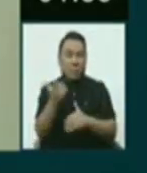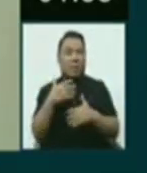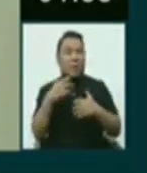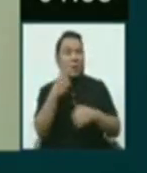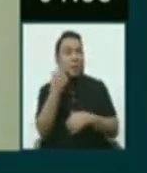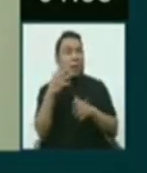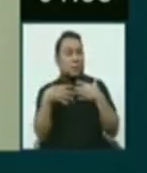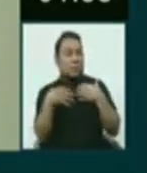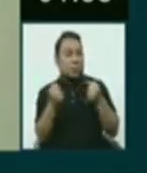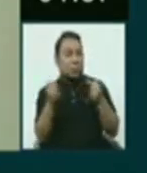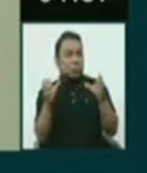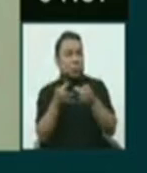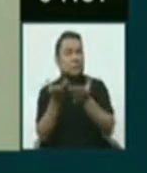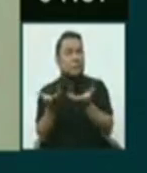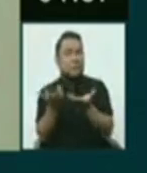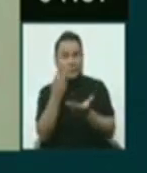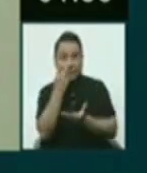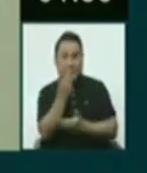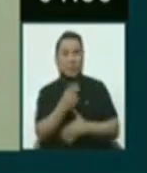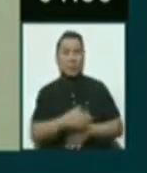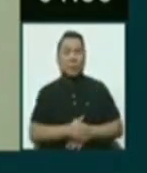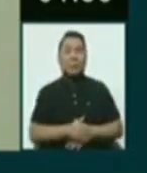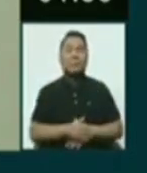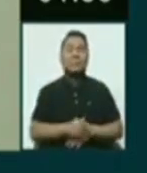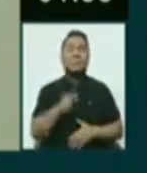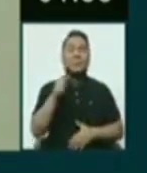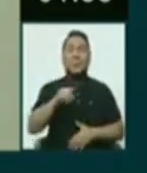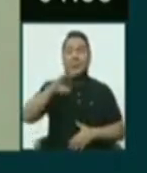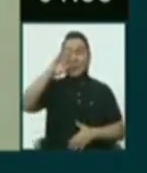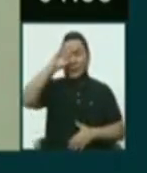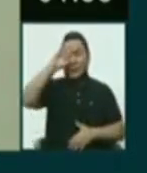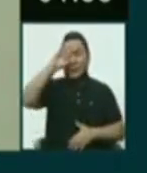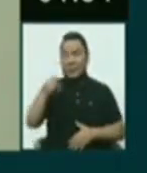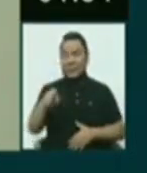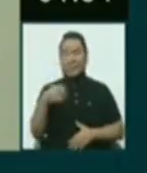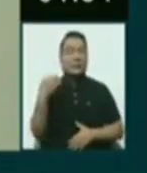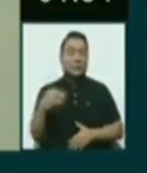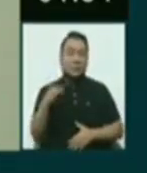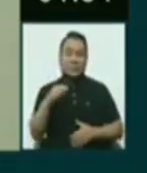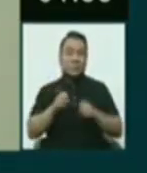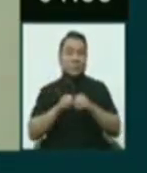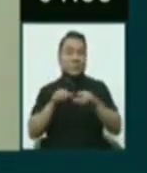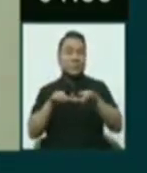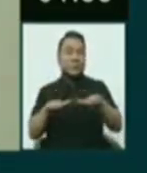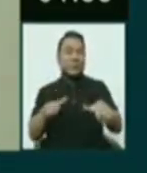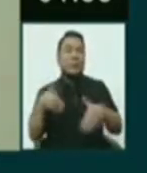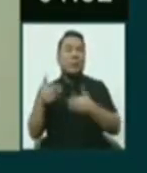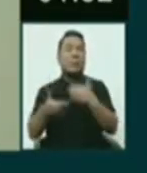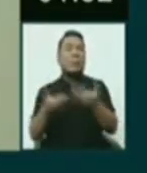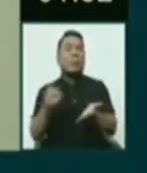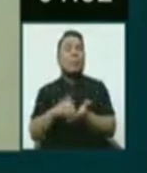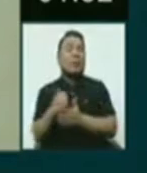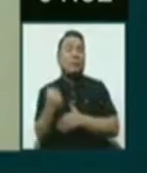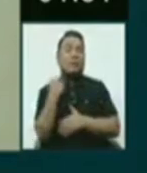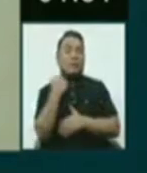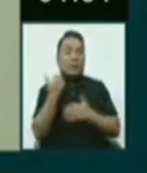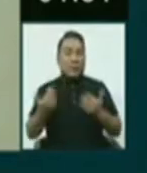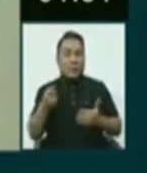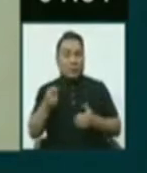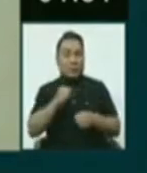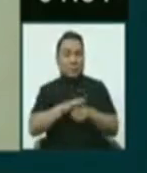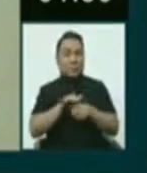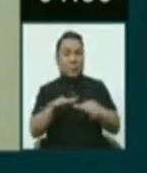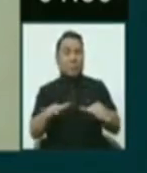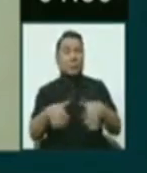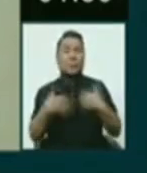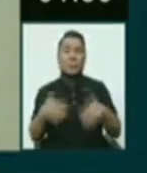salud, ¿ya? La enfermedad que nos viene cada vez, cada día más fuerte con esta pandemia,